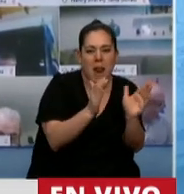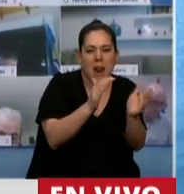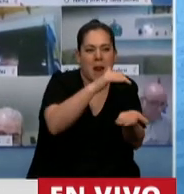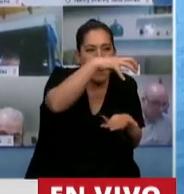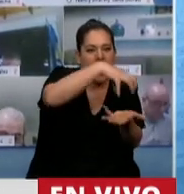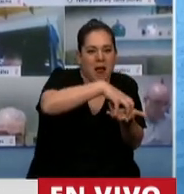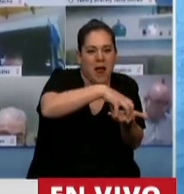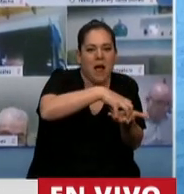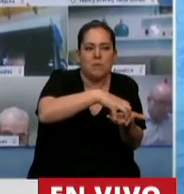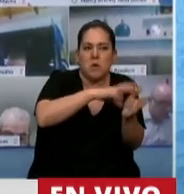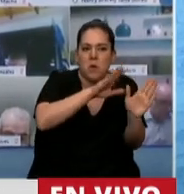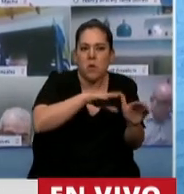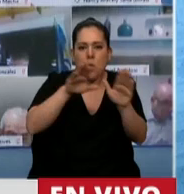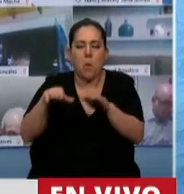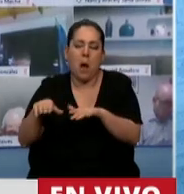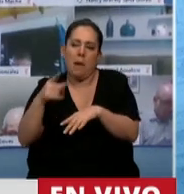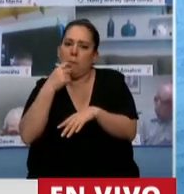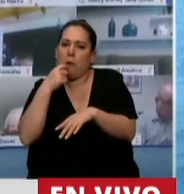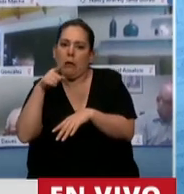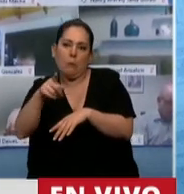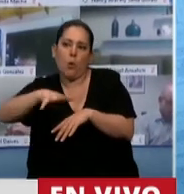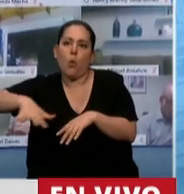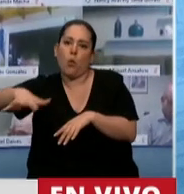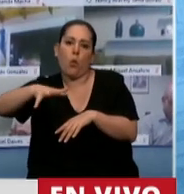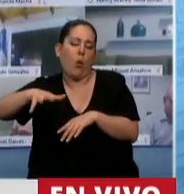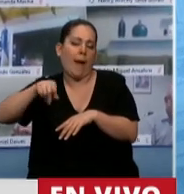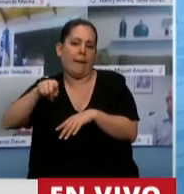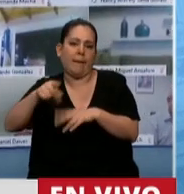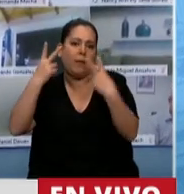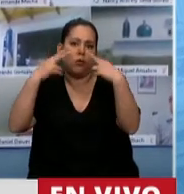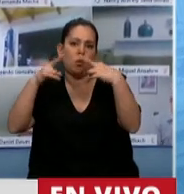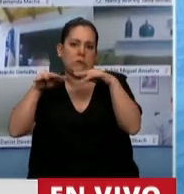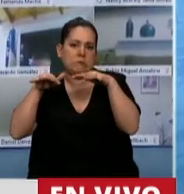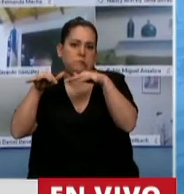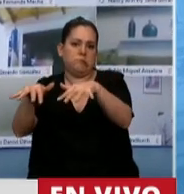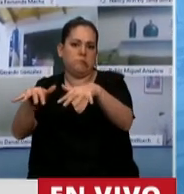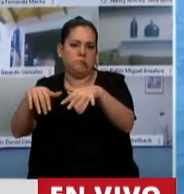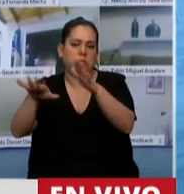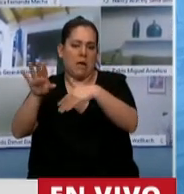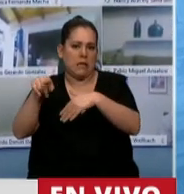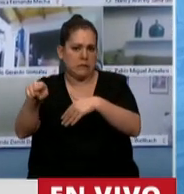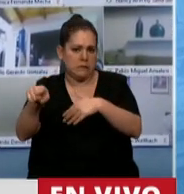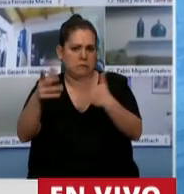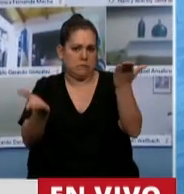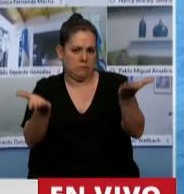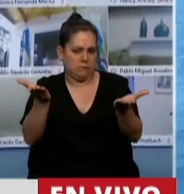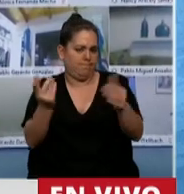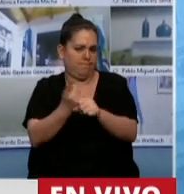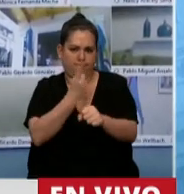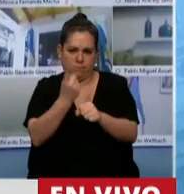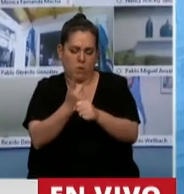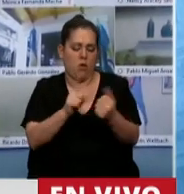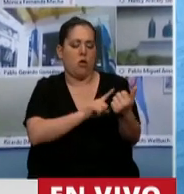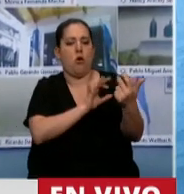lugar de turismo que con los grandes hoteles.